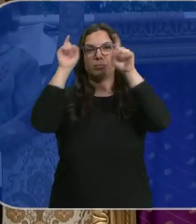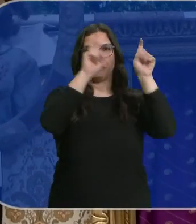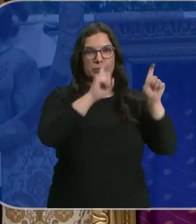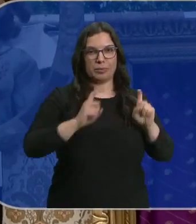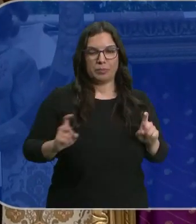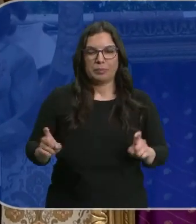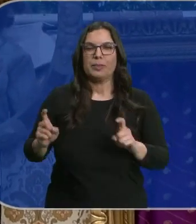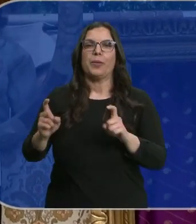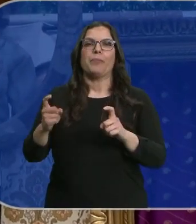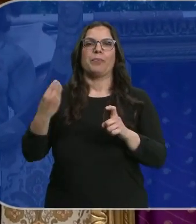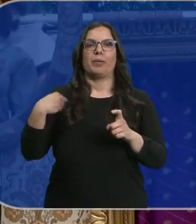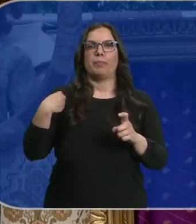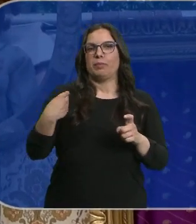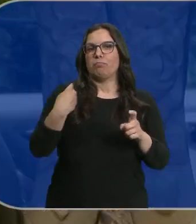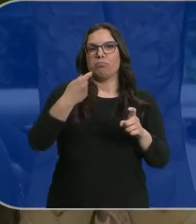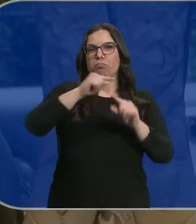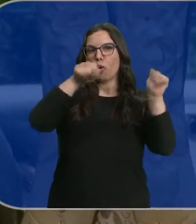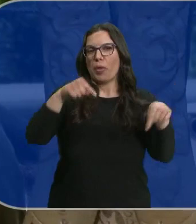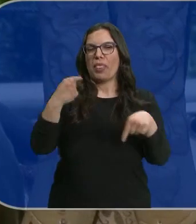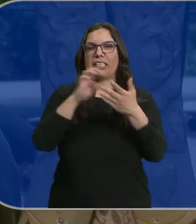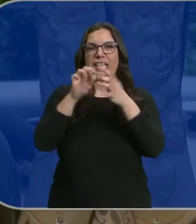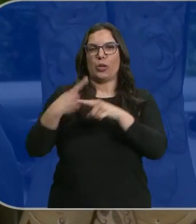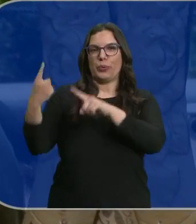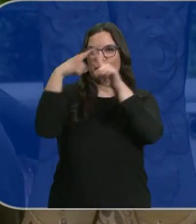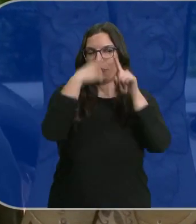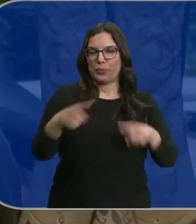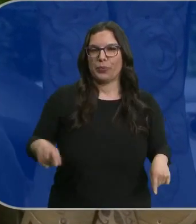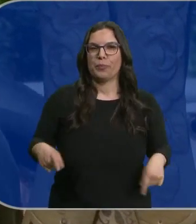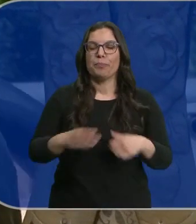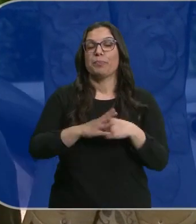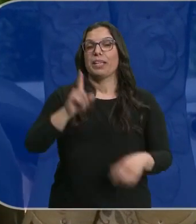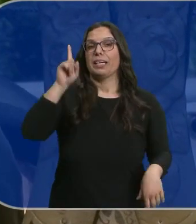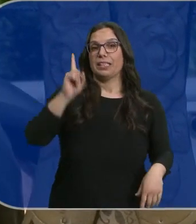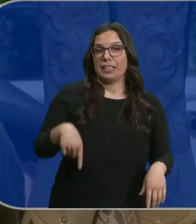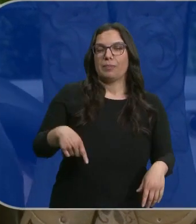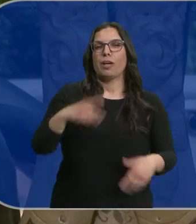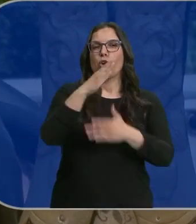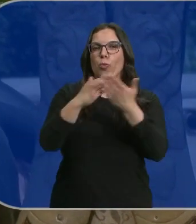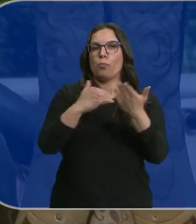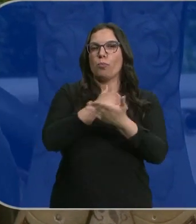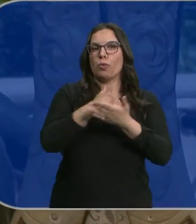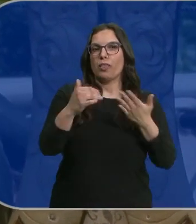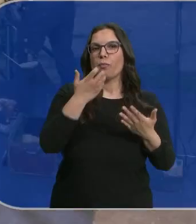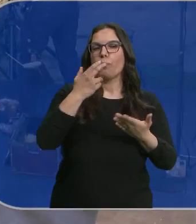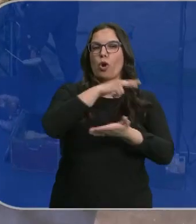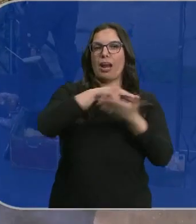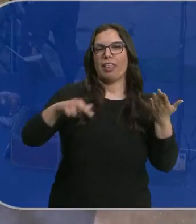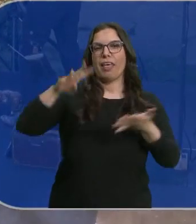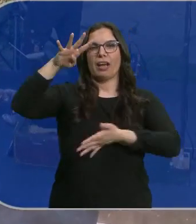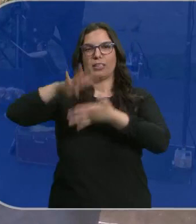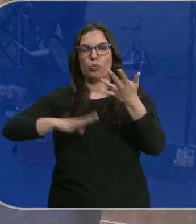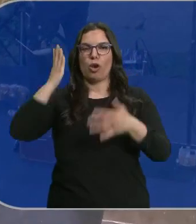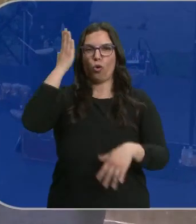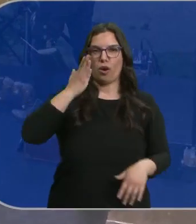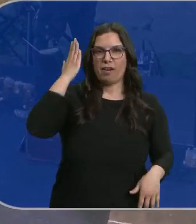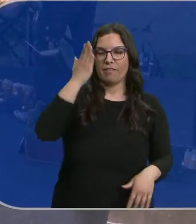llevará los espectáculos hasta diversas provincias de Castilla y León y también hasta comunidades como Galicia, Cataluña